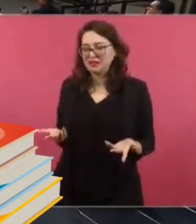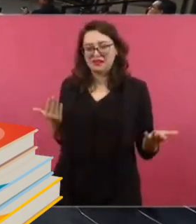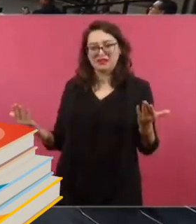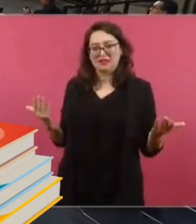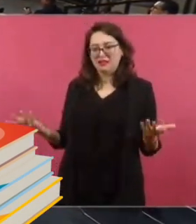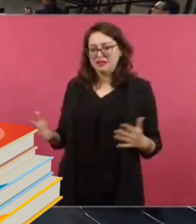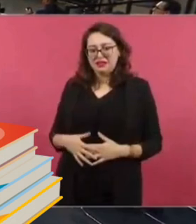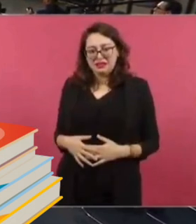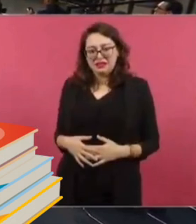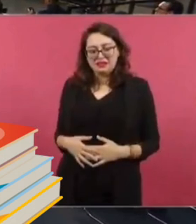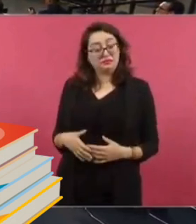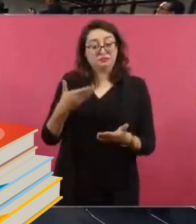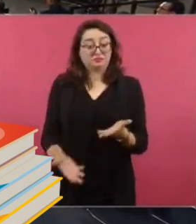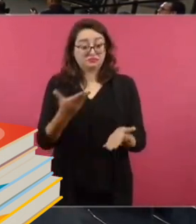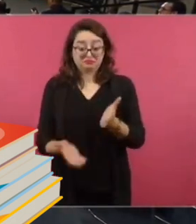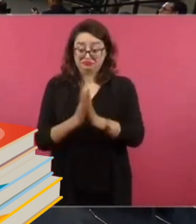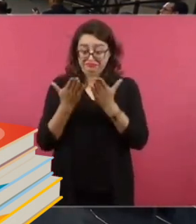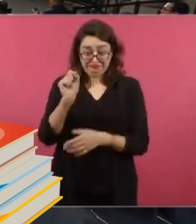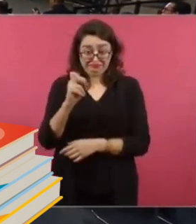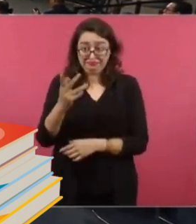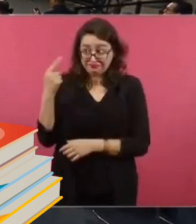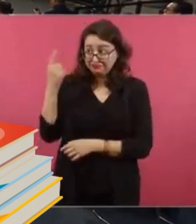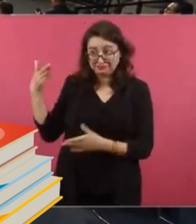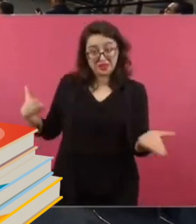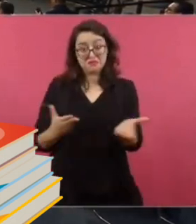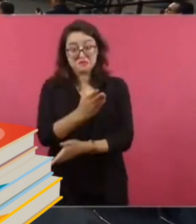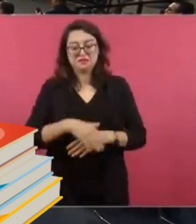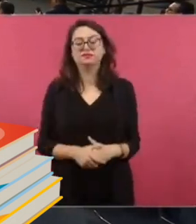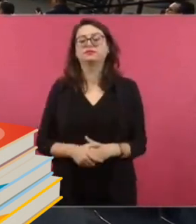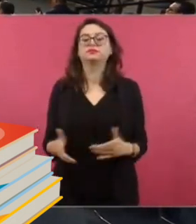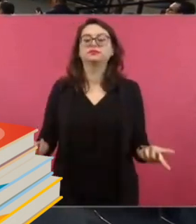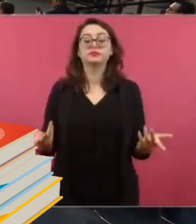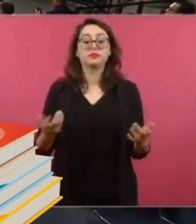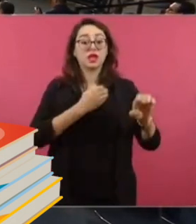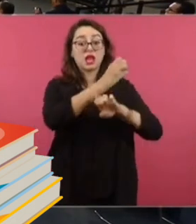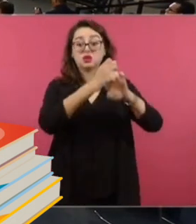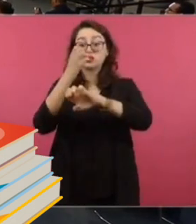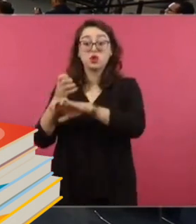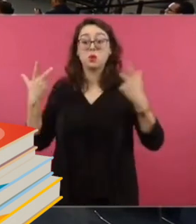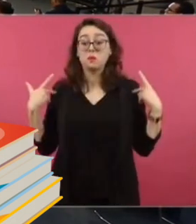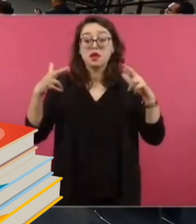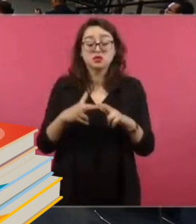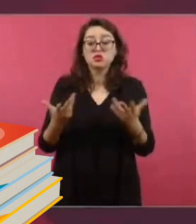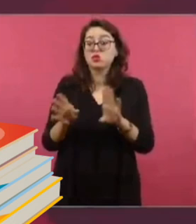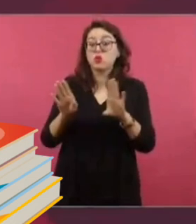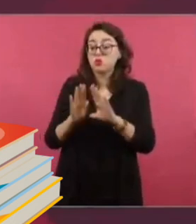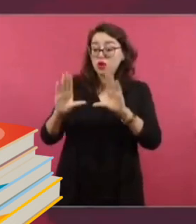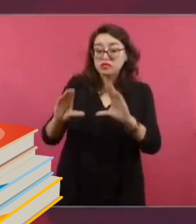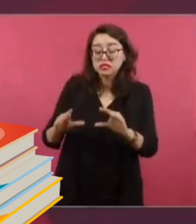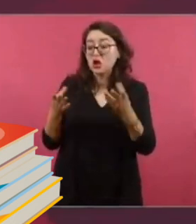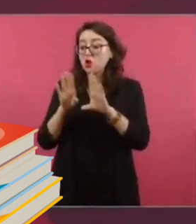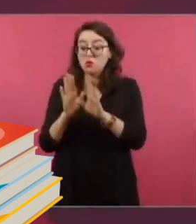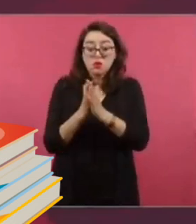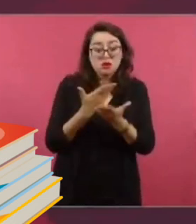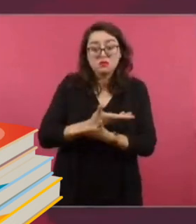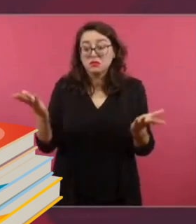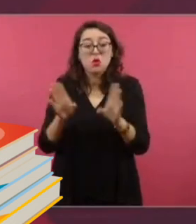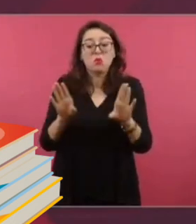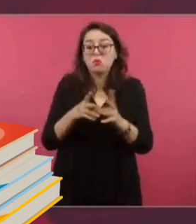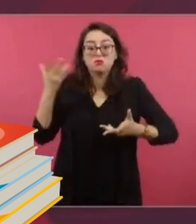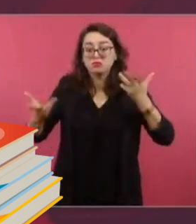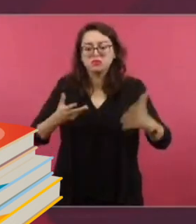¿Qué van a hacer los maestros en estos estados para suplir los libros de texto? ¿Cómo van enseñarle a los alumnos ahí? ¿Cómo van a impartir la clase? Le van a hacer los gobiernos estatales,